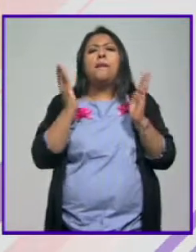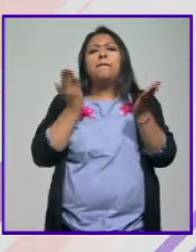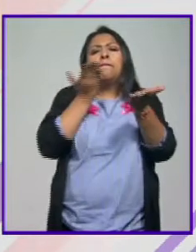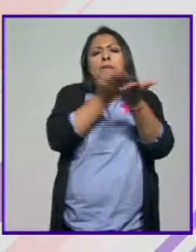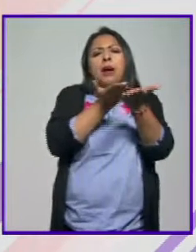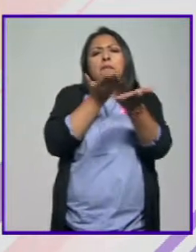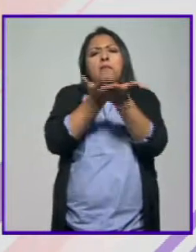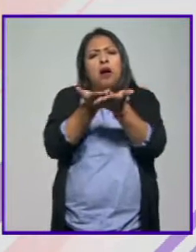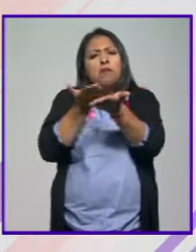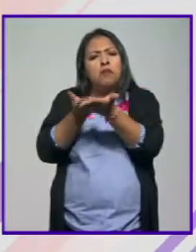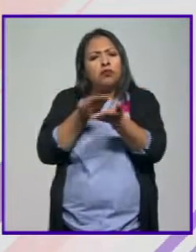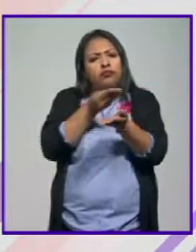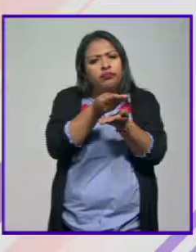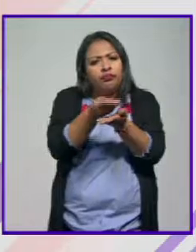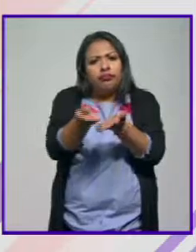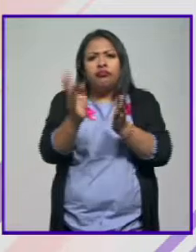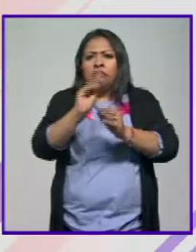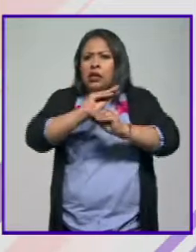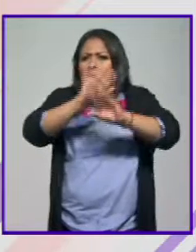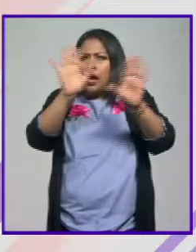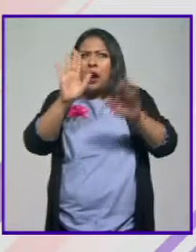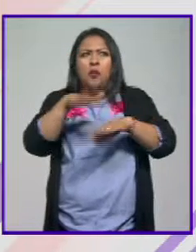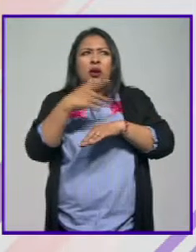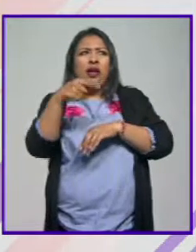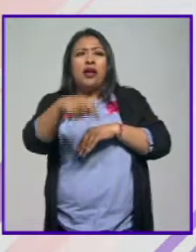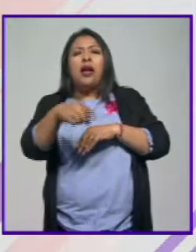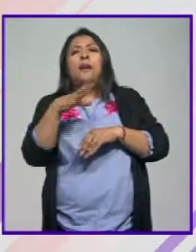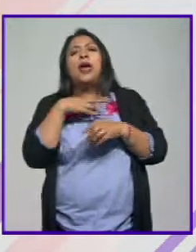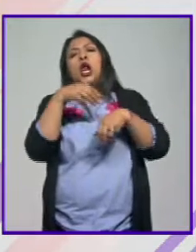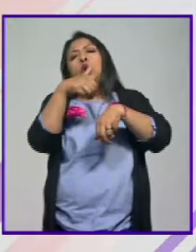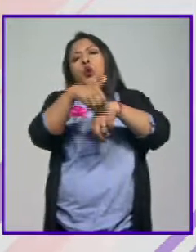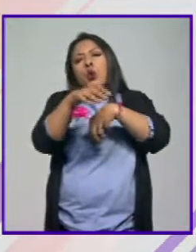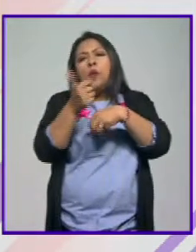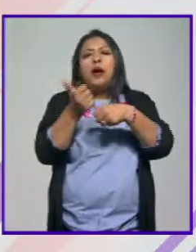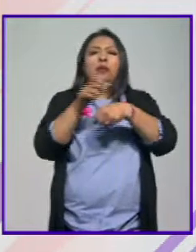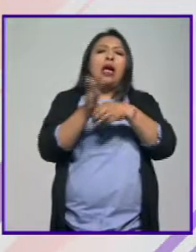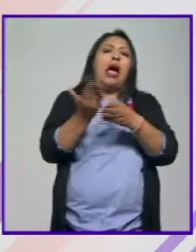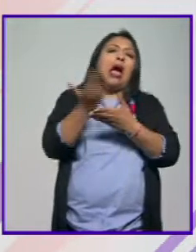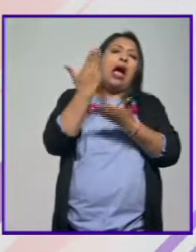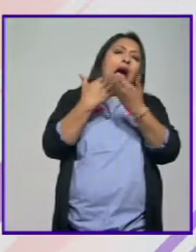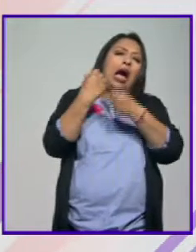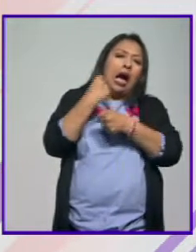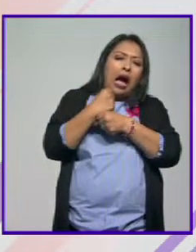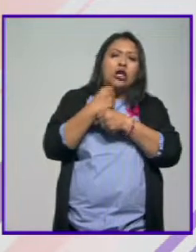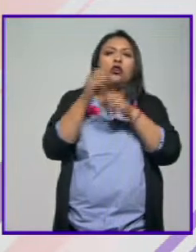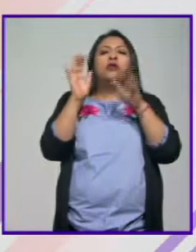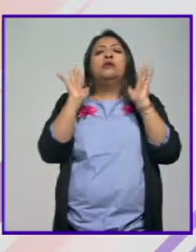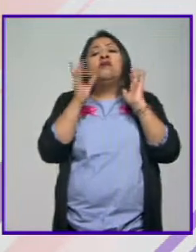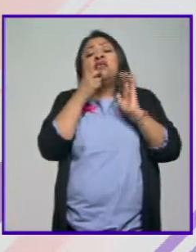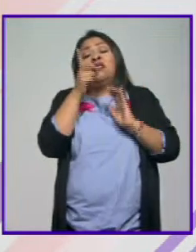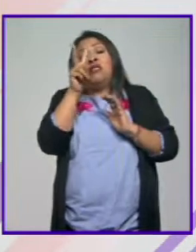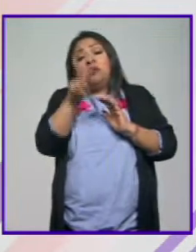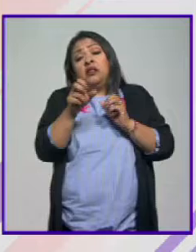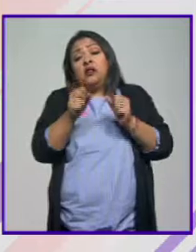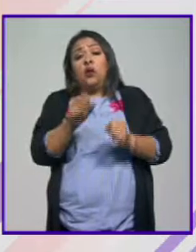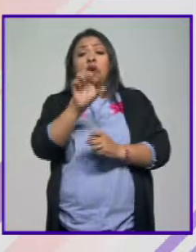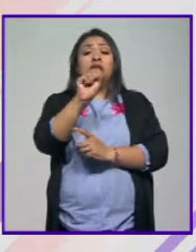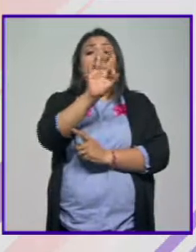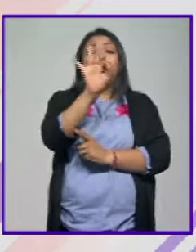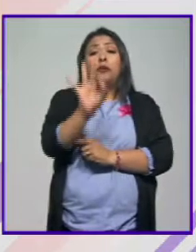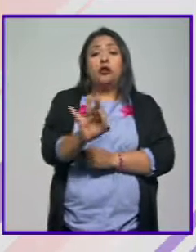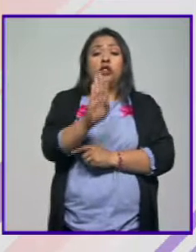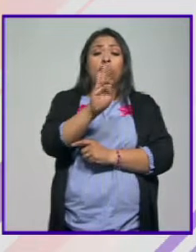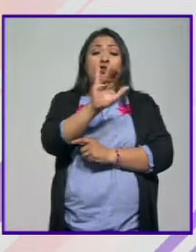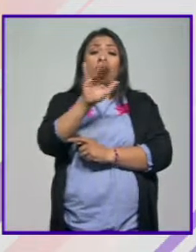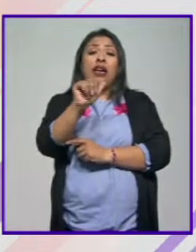propuestas claras, porque lo que aquí presentaron fueron cifras de la administración pasada en la que se aseguraba que el 60% de